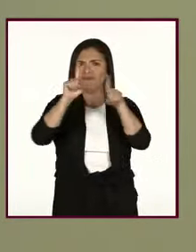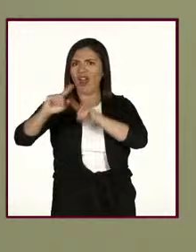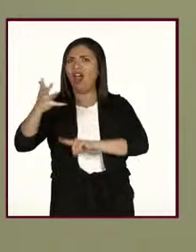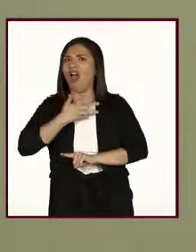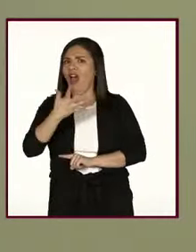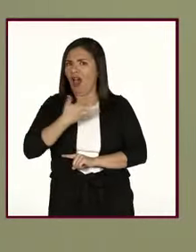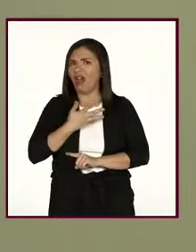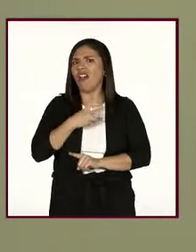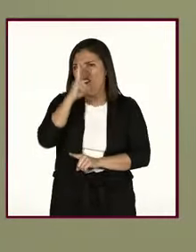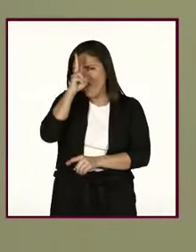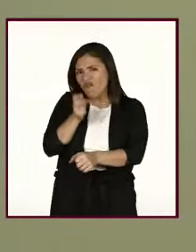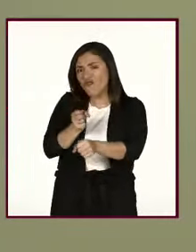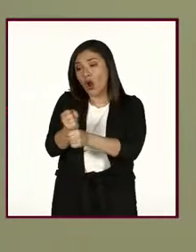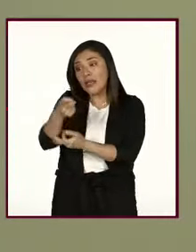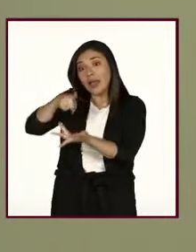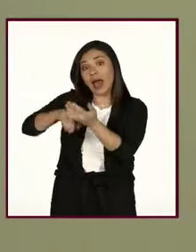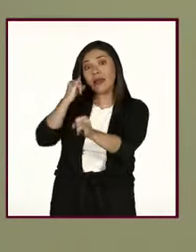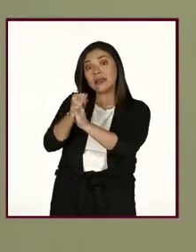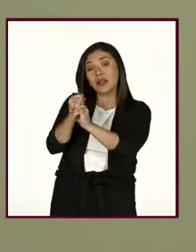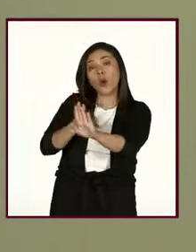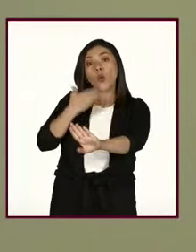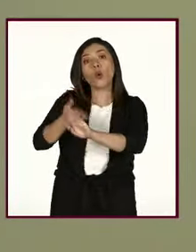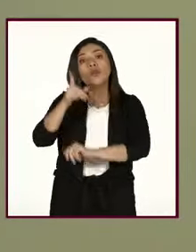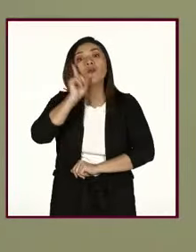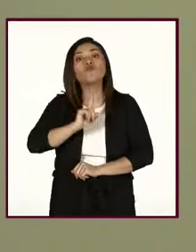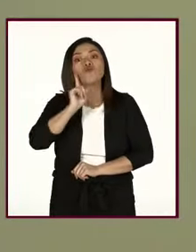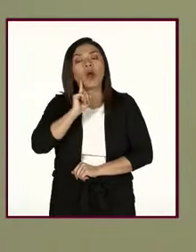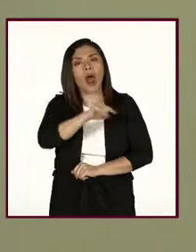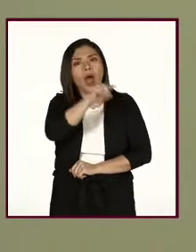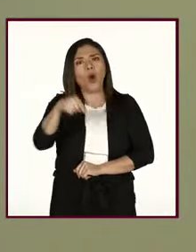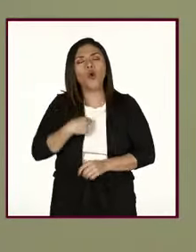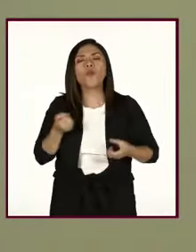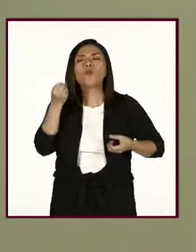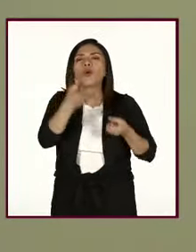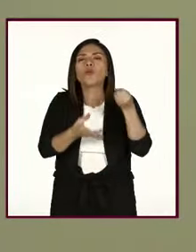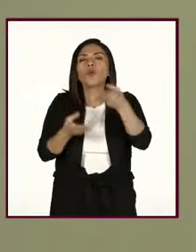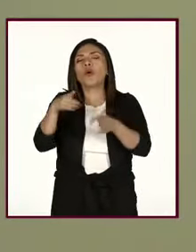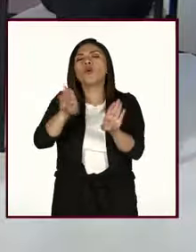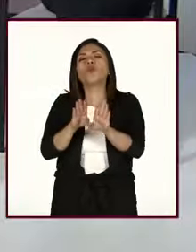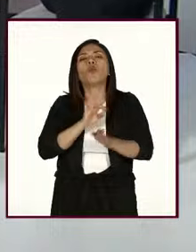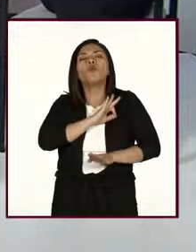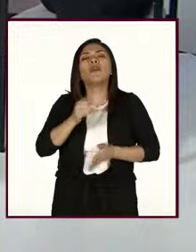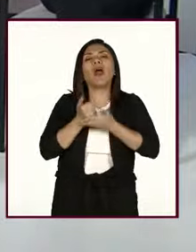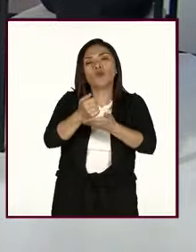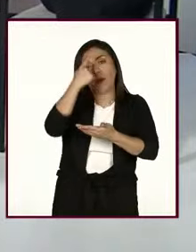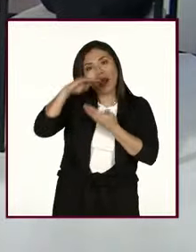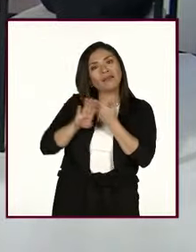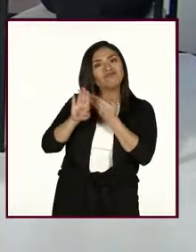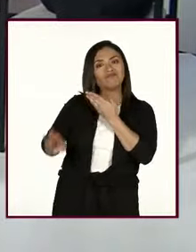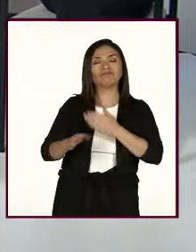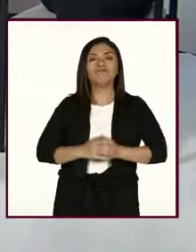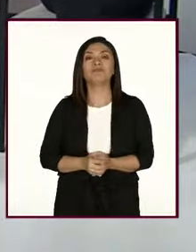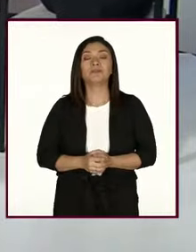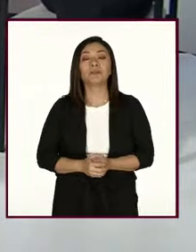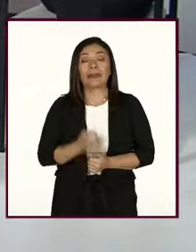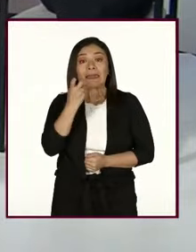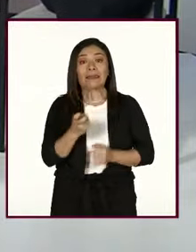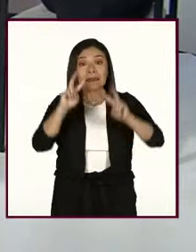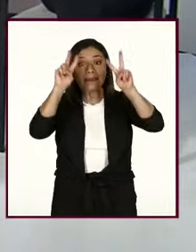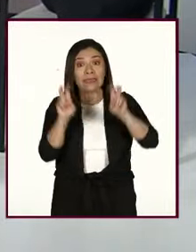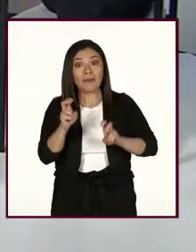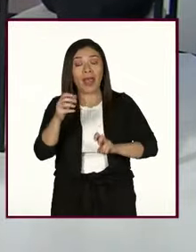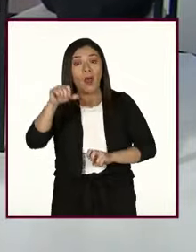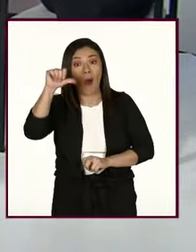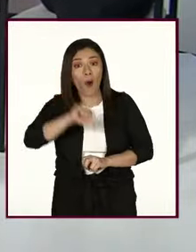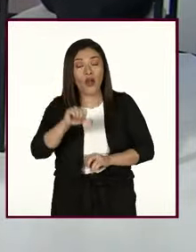violencia digital contra las mujeres y promover recursos para su prevención. Y para abordar el tema, contamos